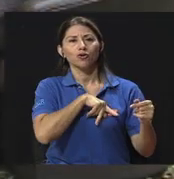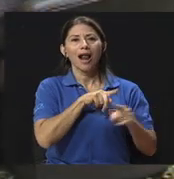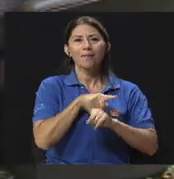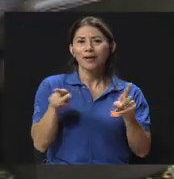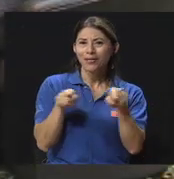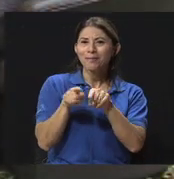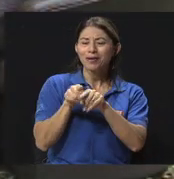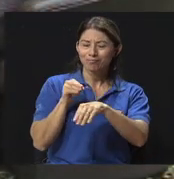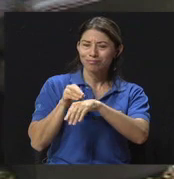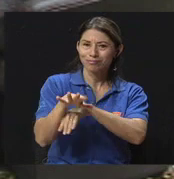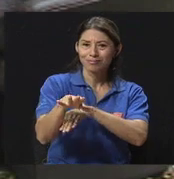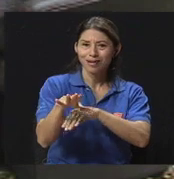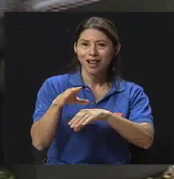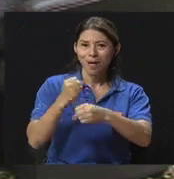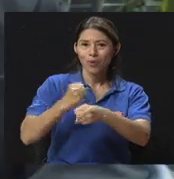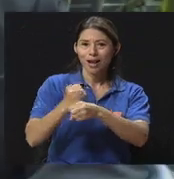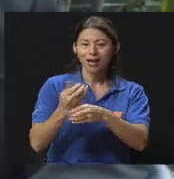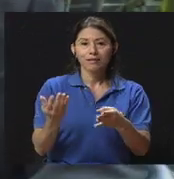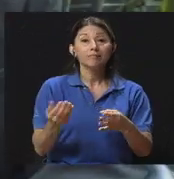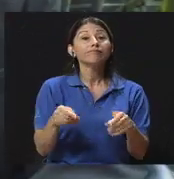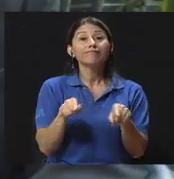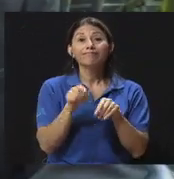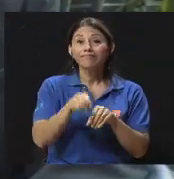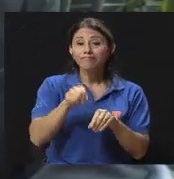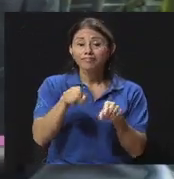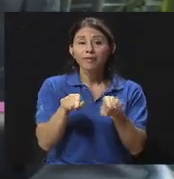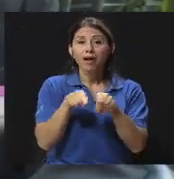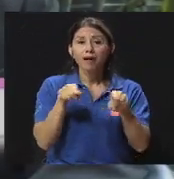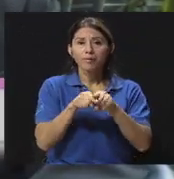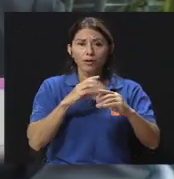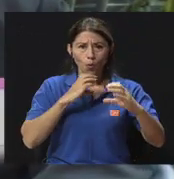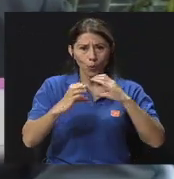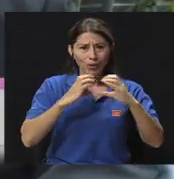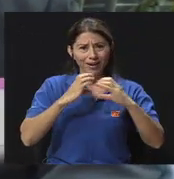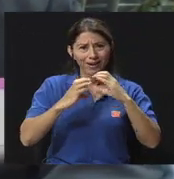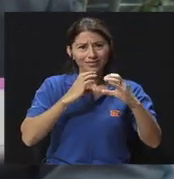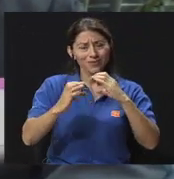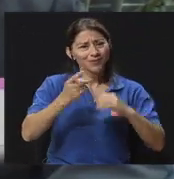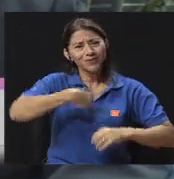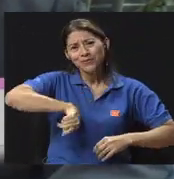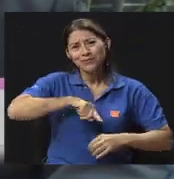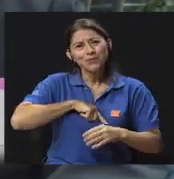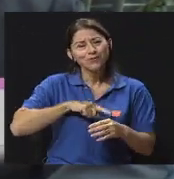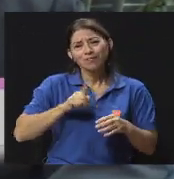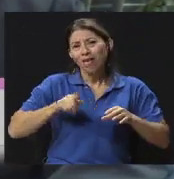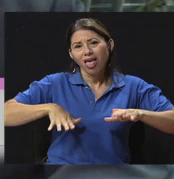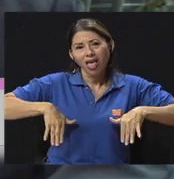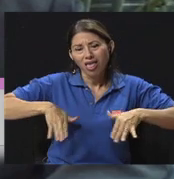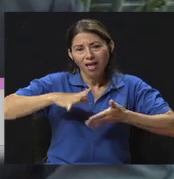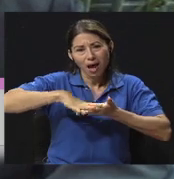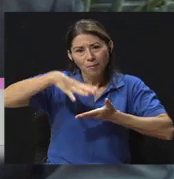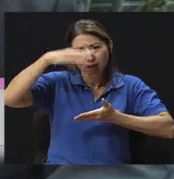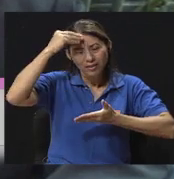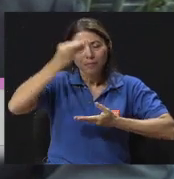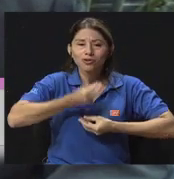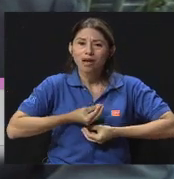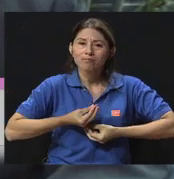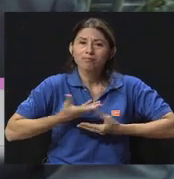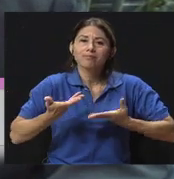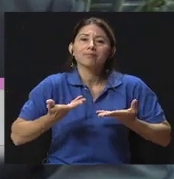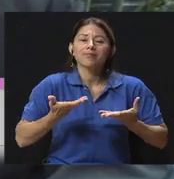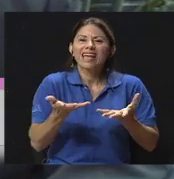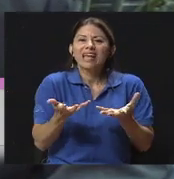comunicación, ¿verdad? Que normalmente no aprendemos tan fácilmente a poder expresarnos lo que queremos, lo que deseamos,